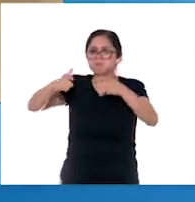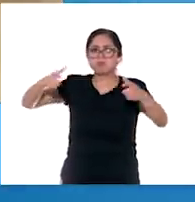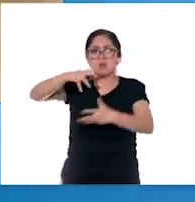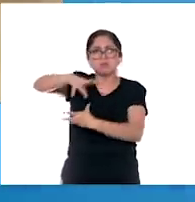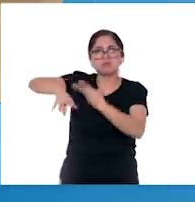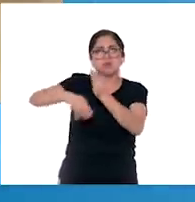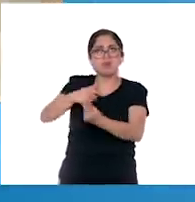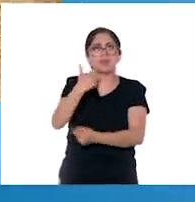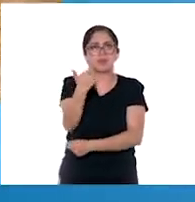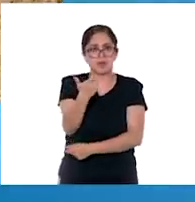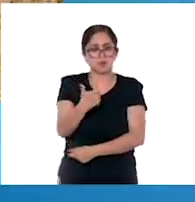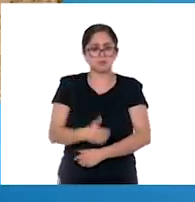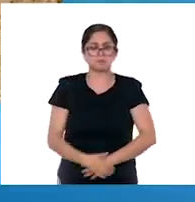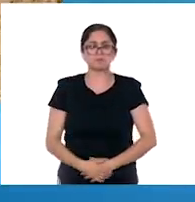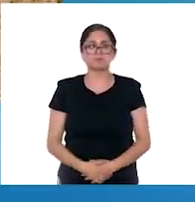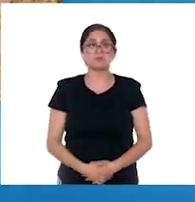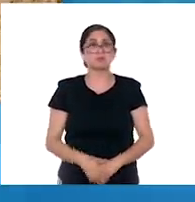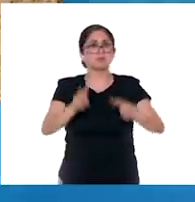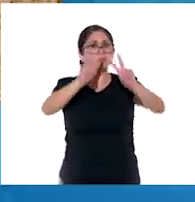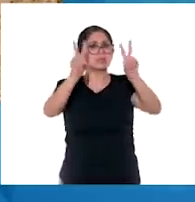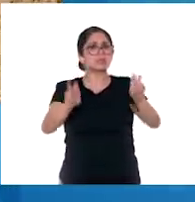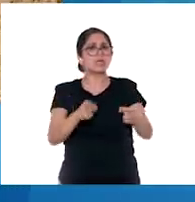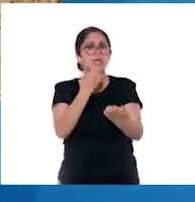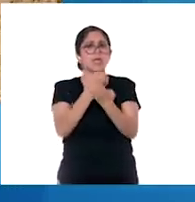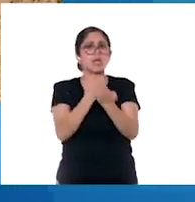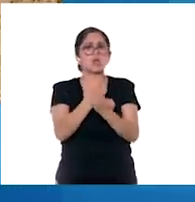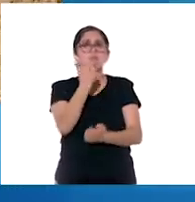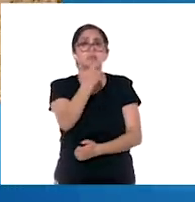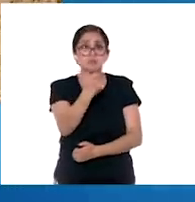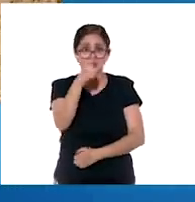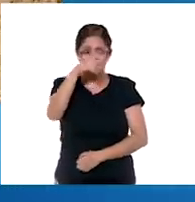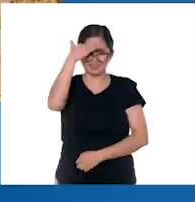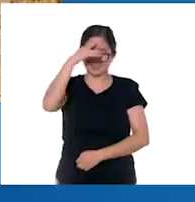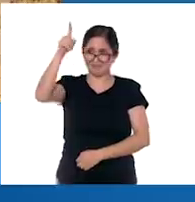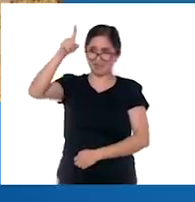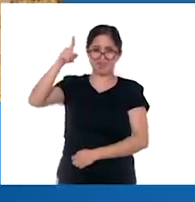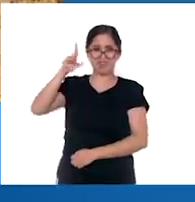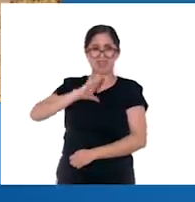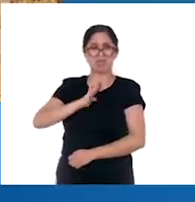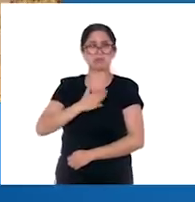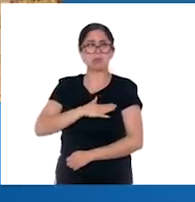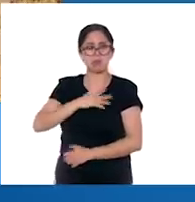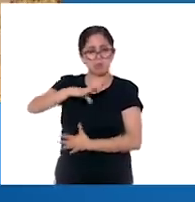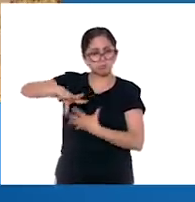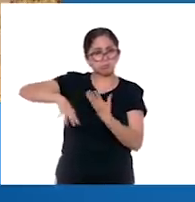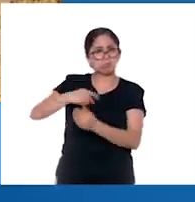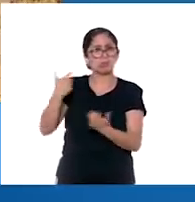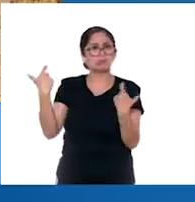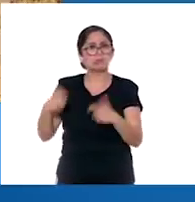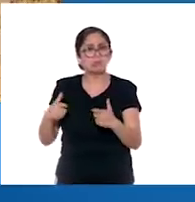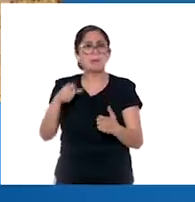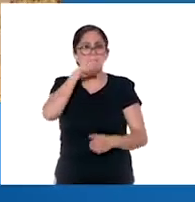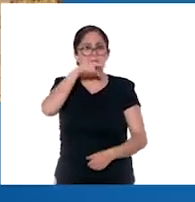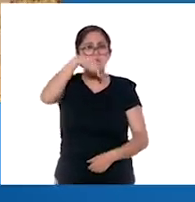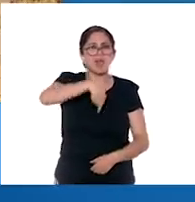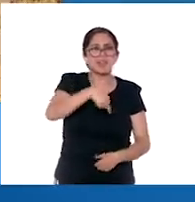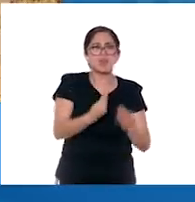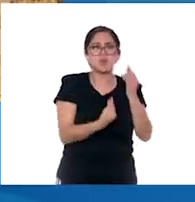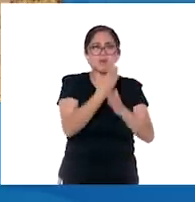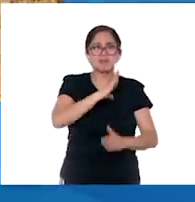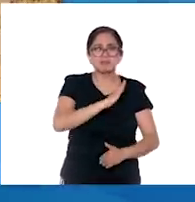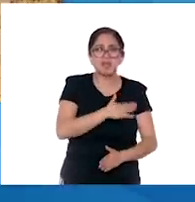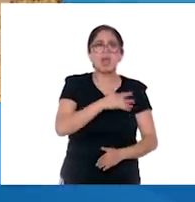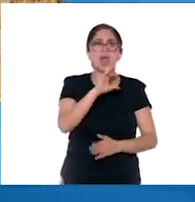La economía Nueva España era rica en plata, eso lo sabemos, pero también se comerciaban otros productos, como el cacao o la grana